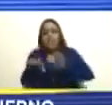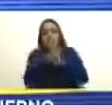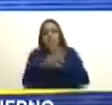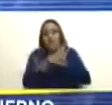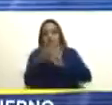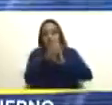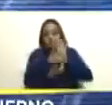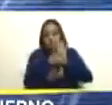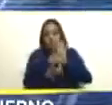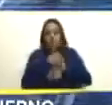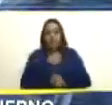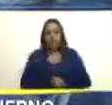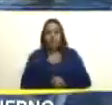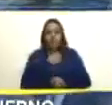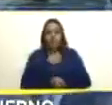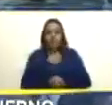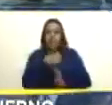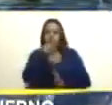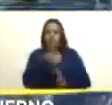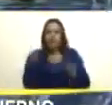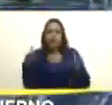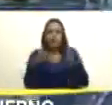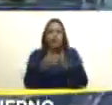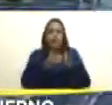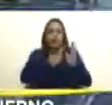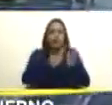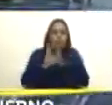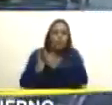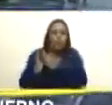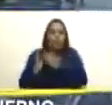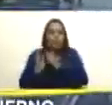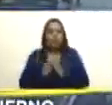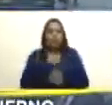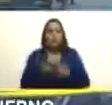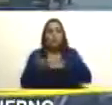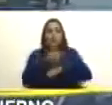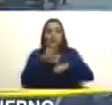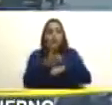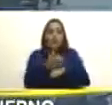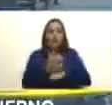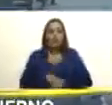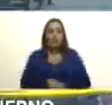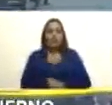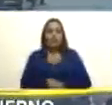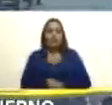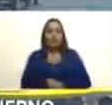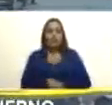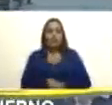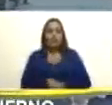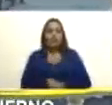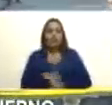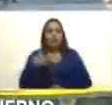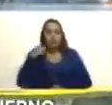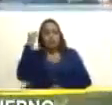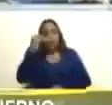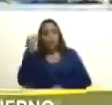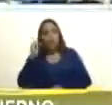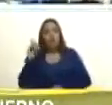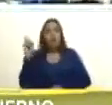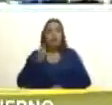es un superórgano de co-gobierno federal que creí necesario